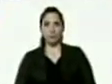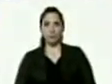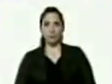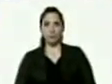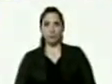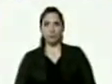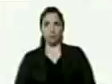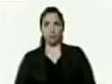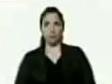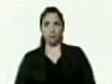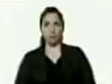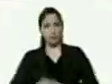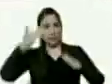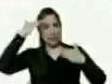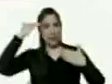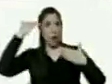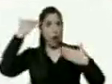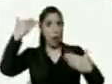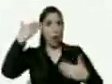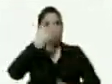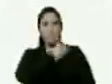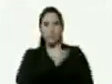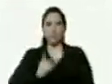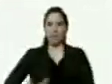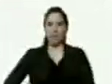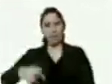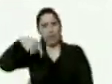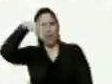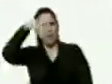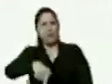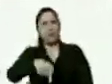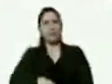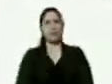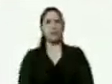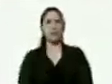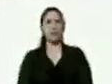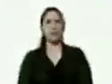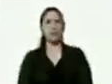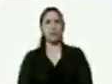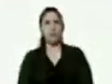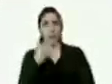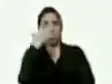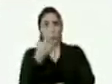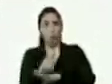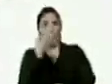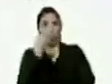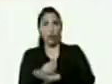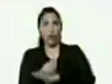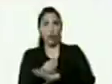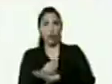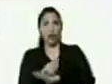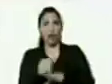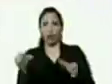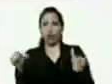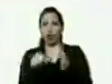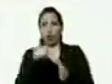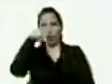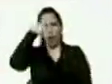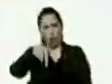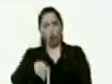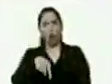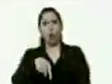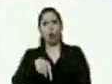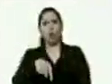Saludo presidente desde aquí desde Monagas donde hoy pues